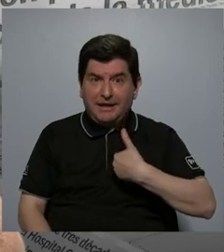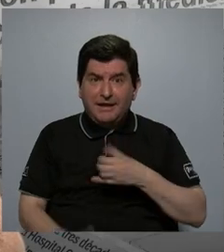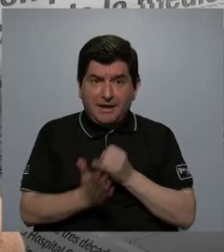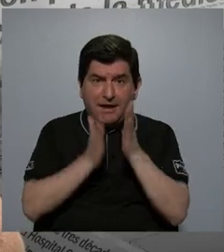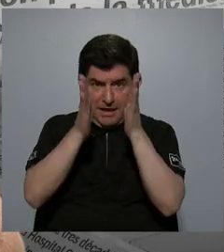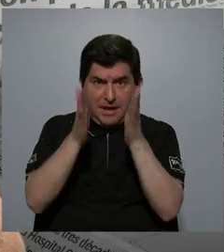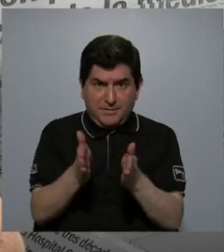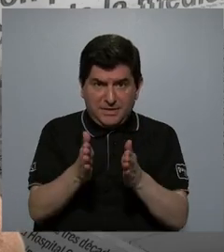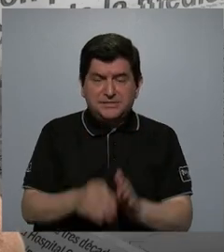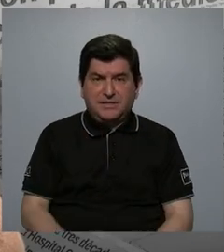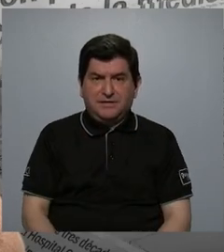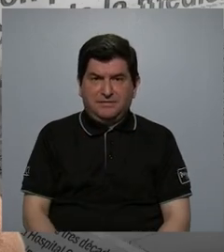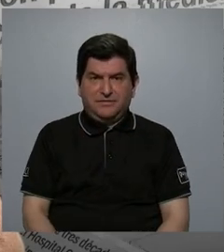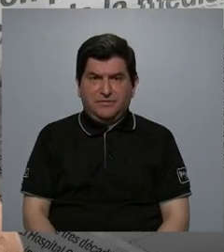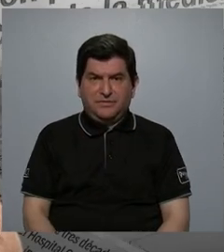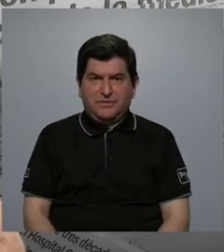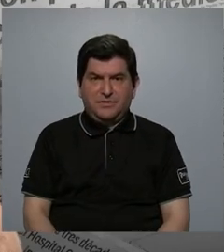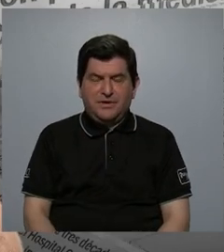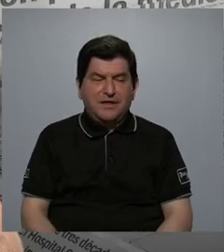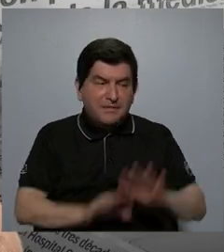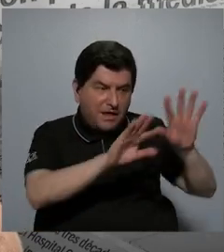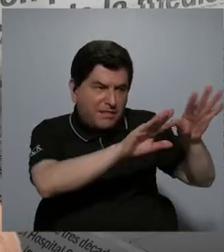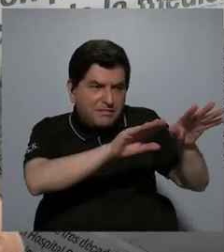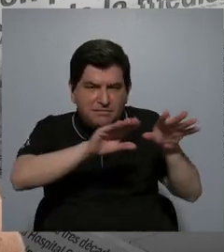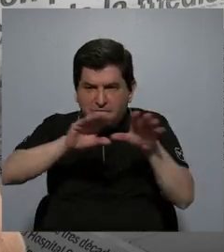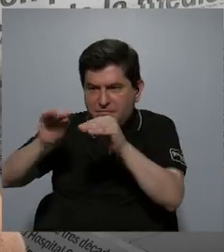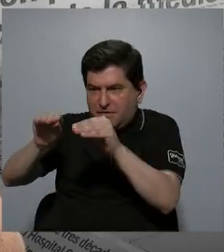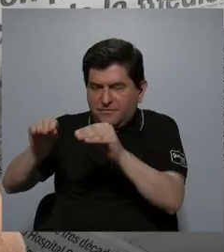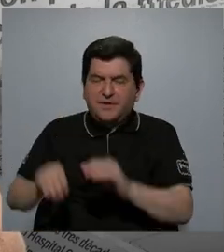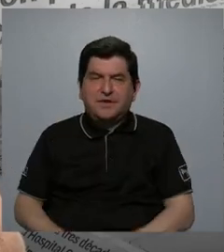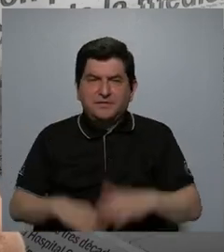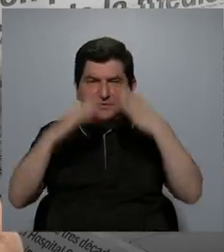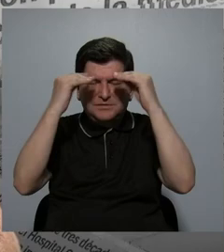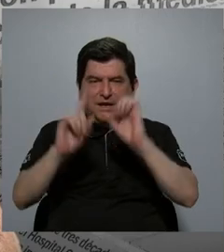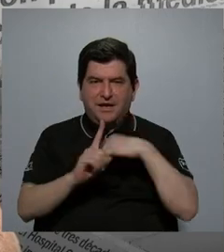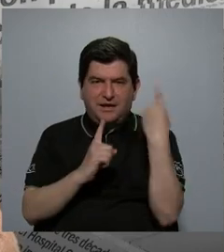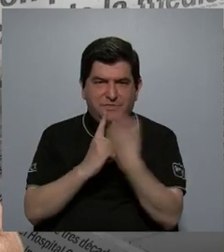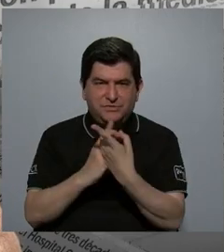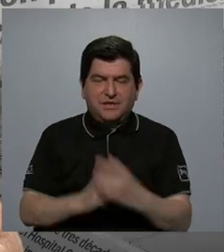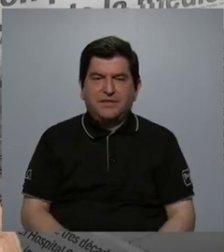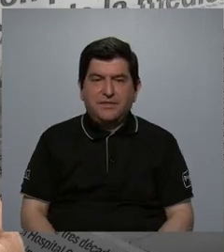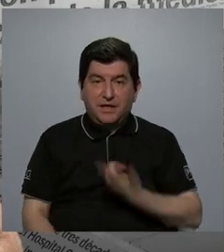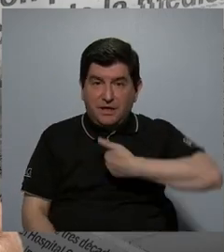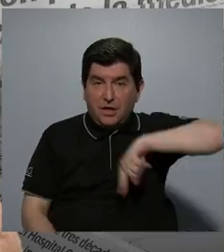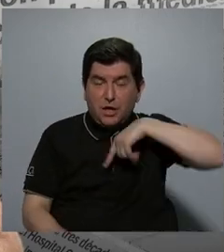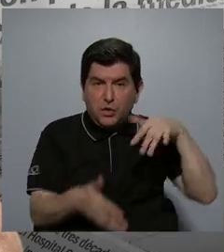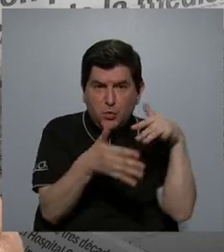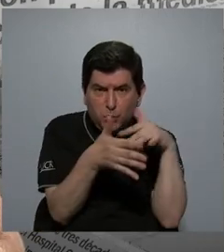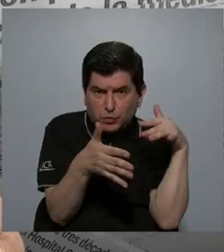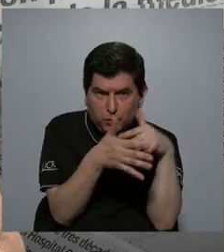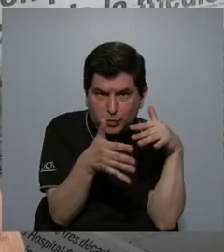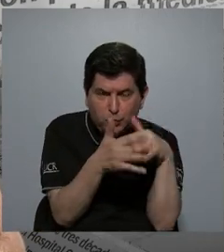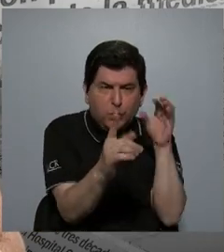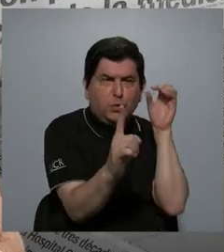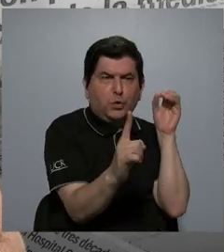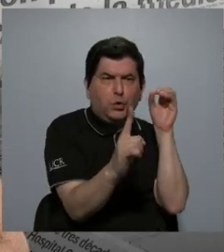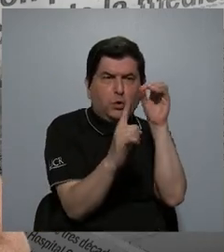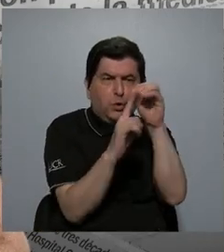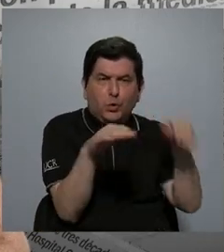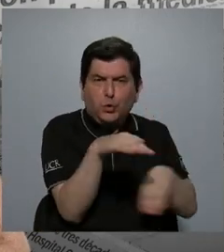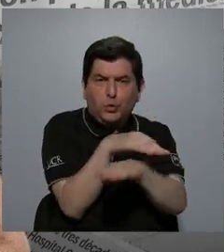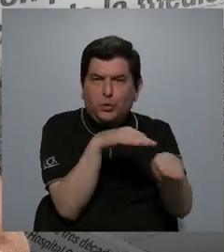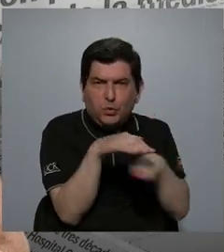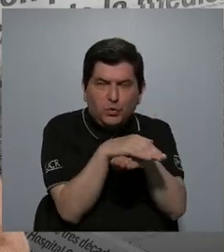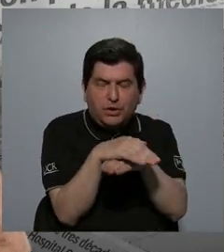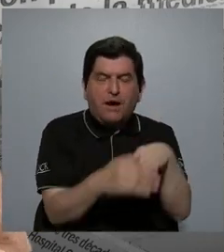investigadoras e investigadores de transferencia a la sociedad. Nuestros estudios tienen el objetivo fundamental